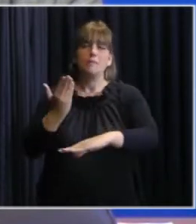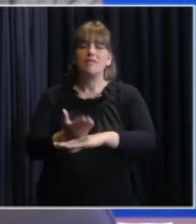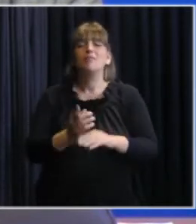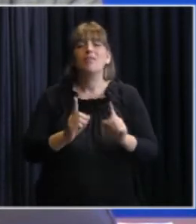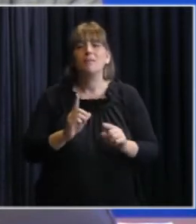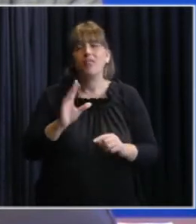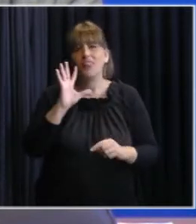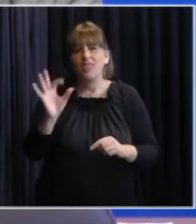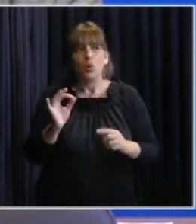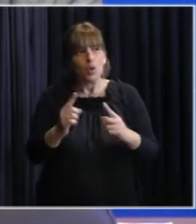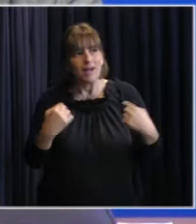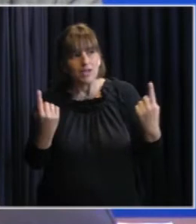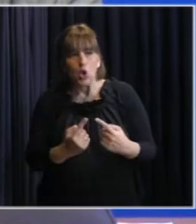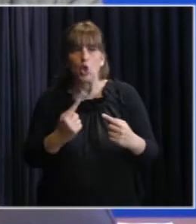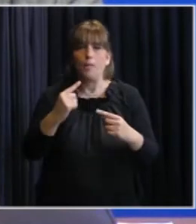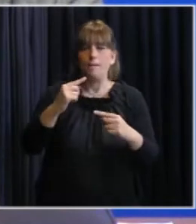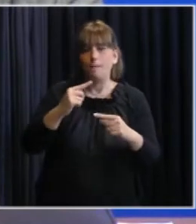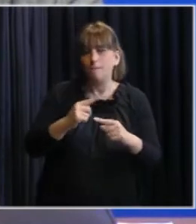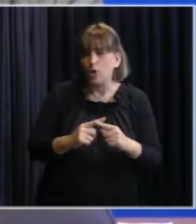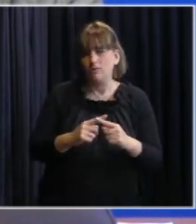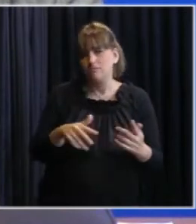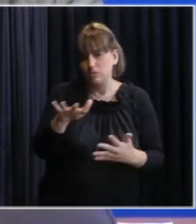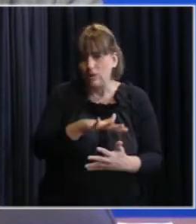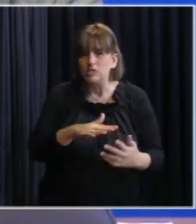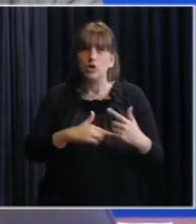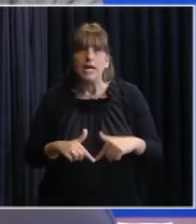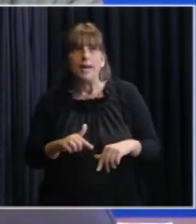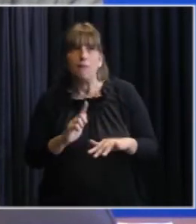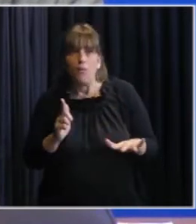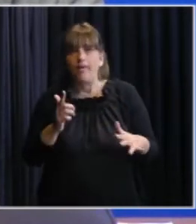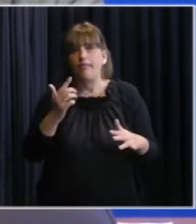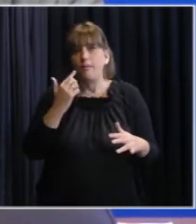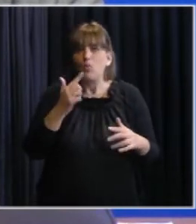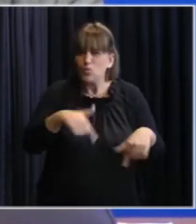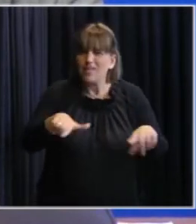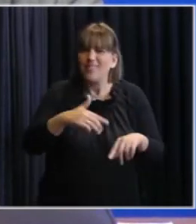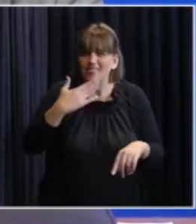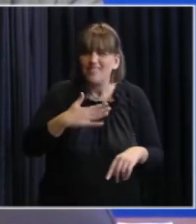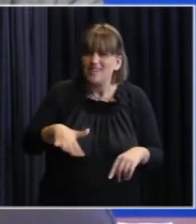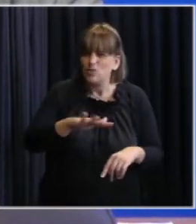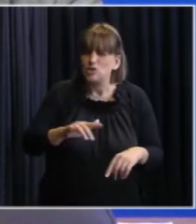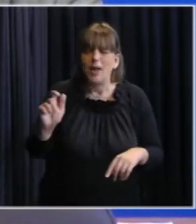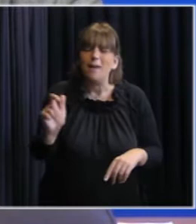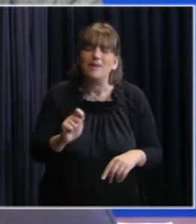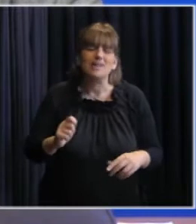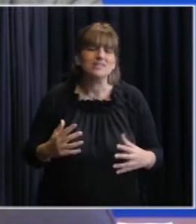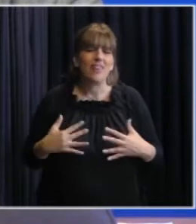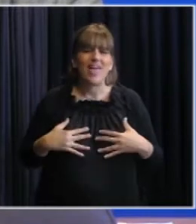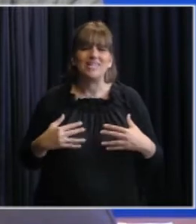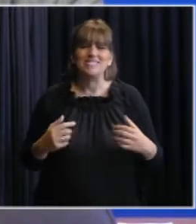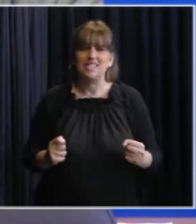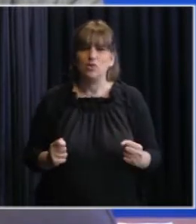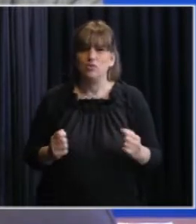disculpas a la población por los inconvenientes que puede generar pero entenderán que estamos en una situación de emergencia sanitaria